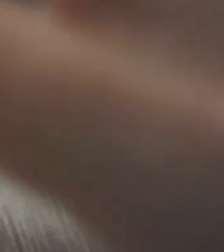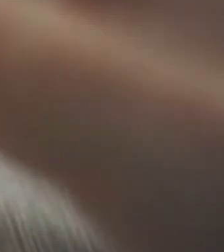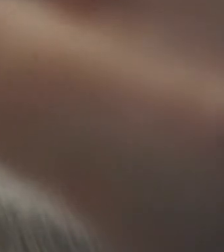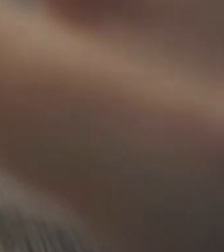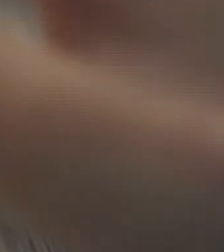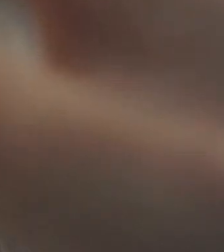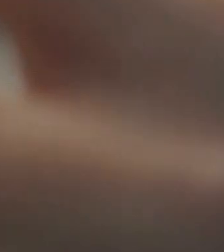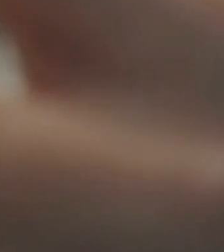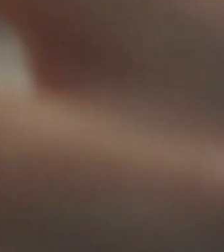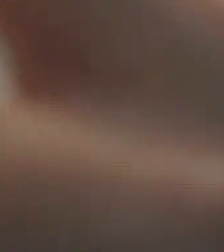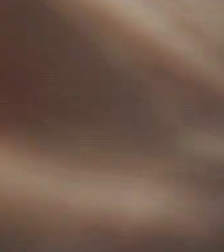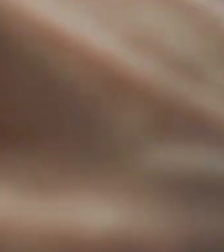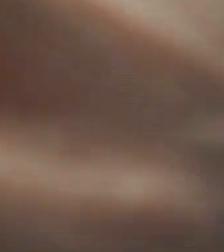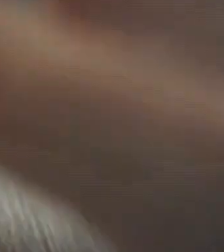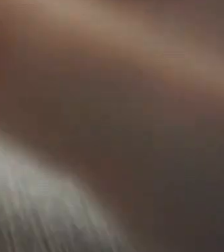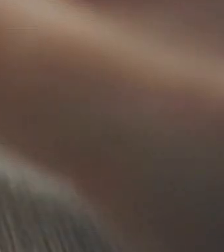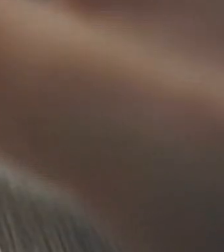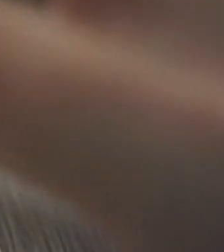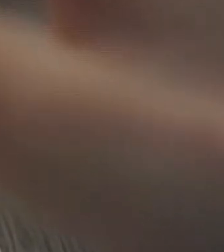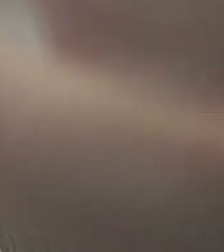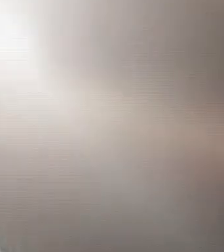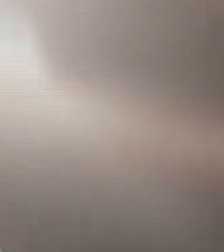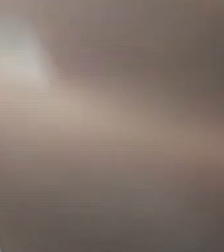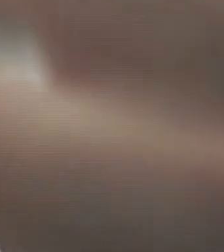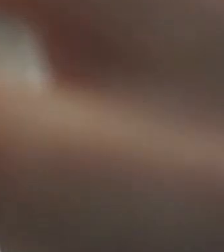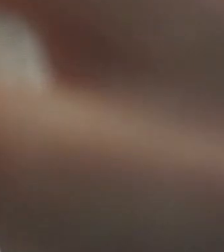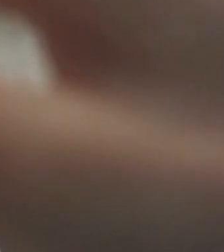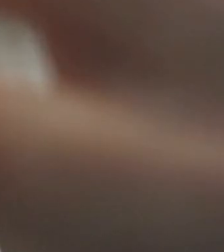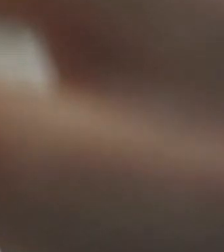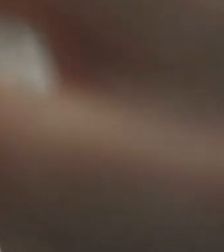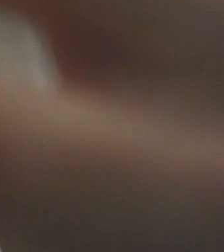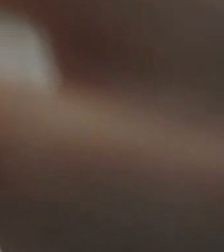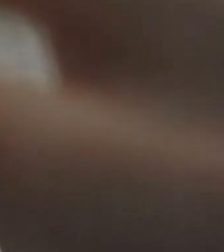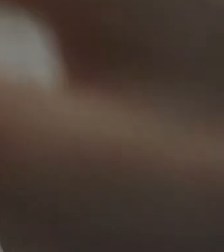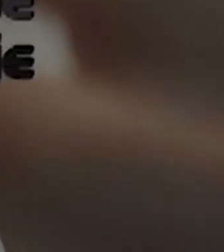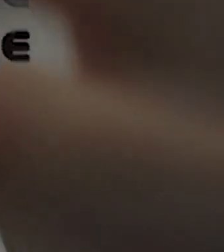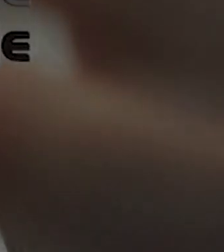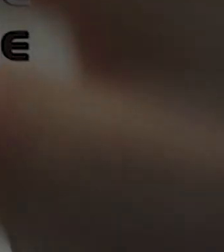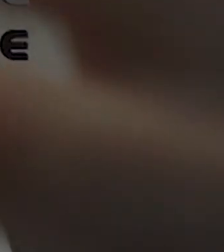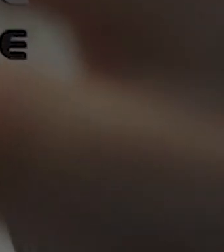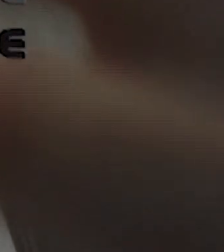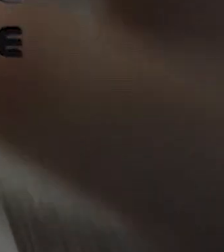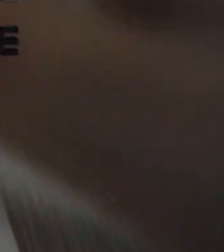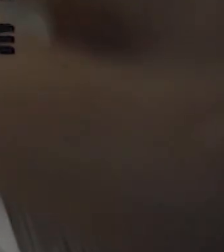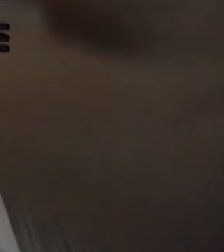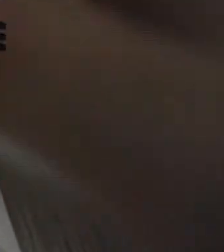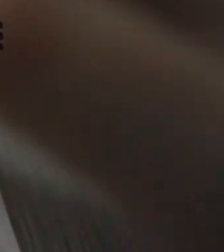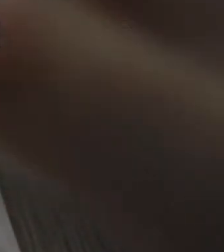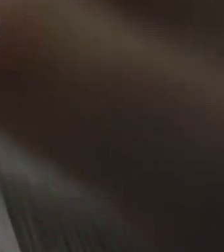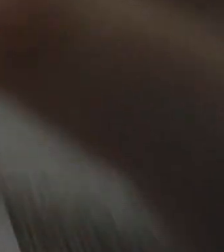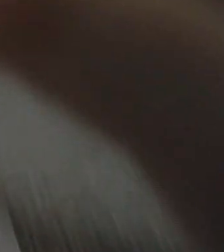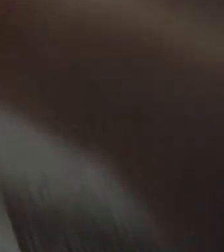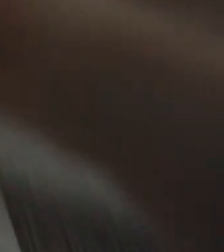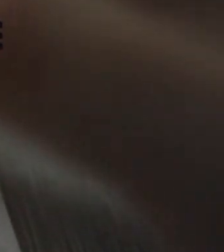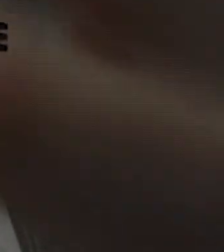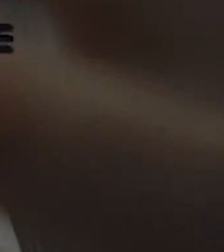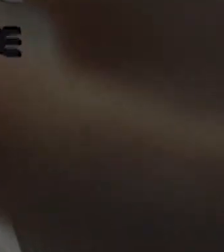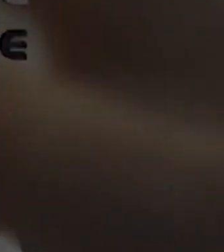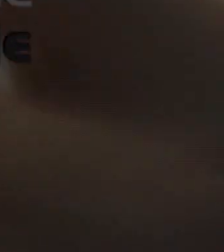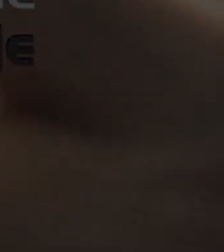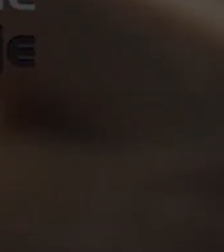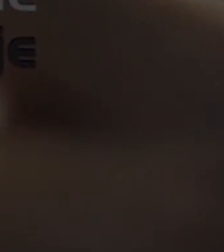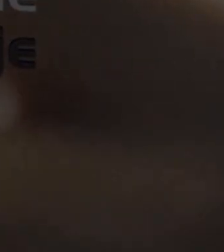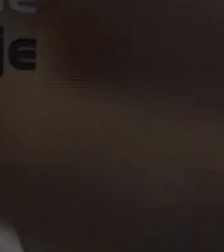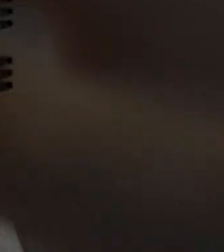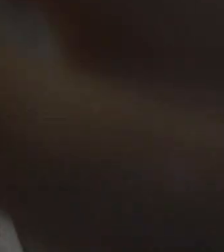guías en www.ina.ac.cr INAH tecnología e innovación